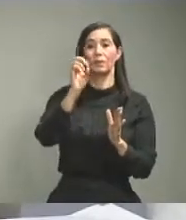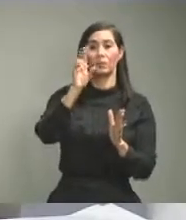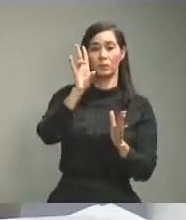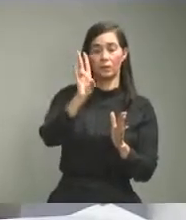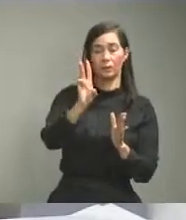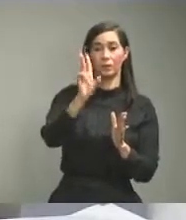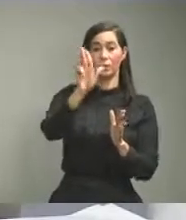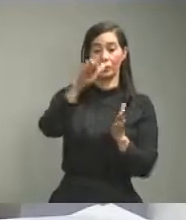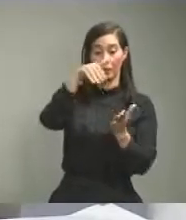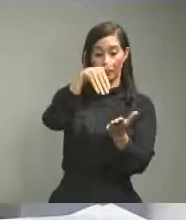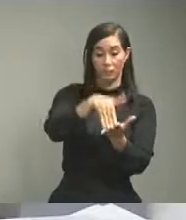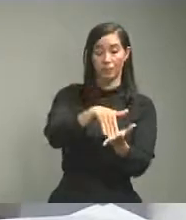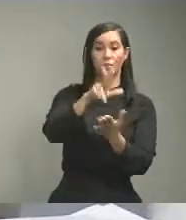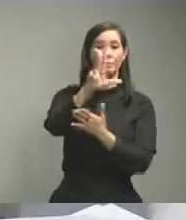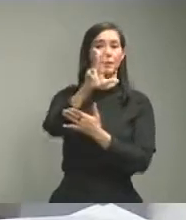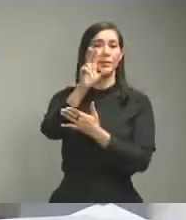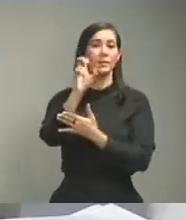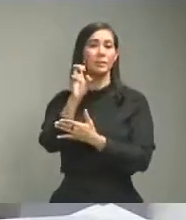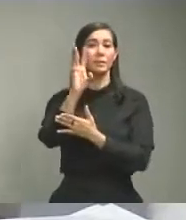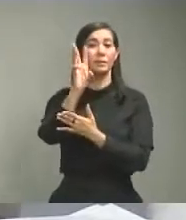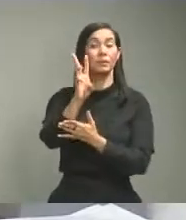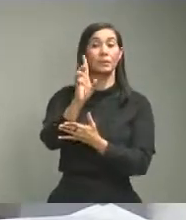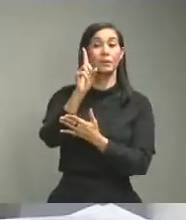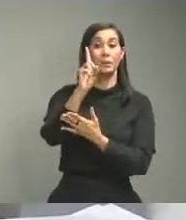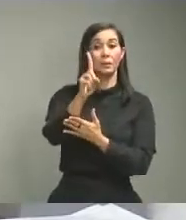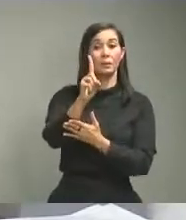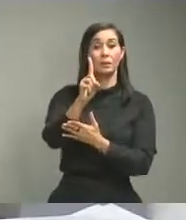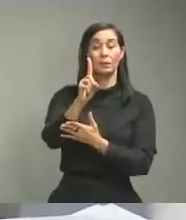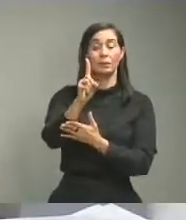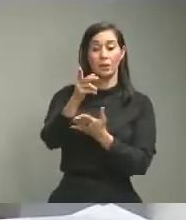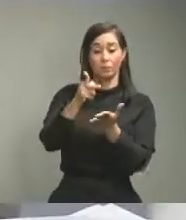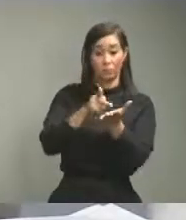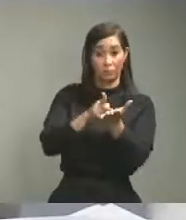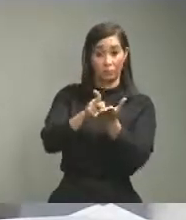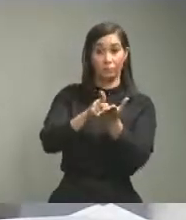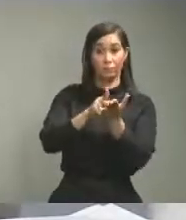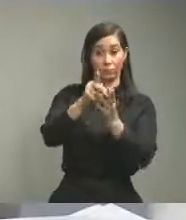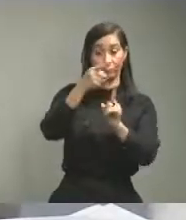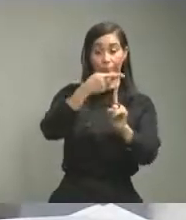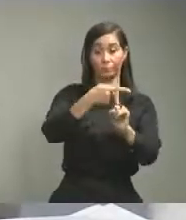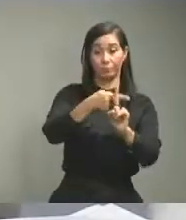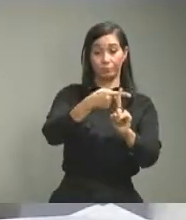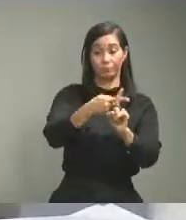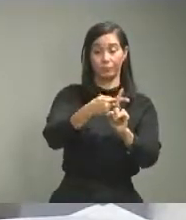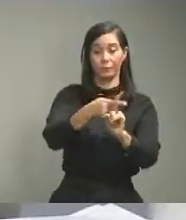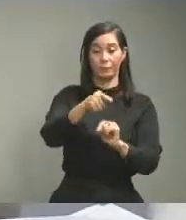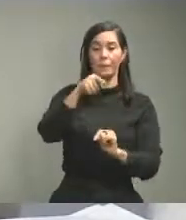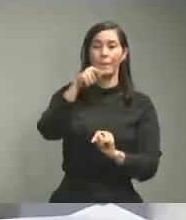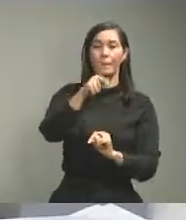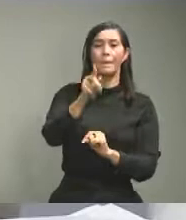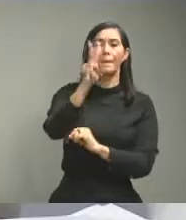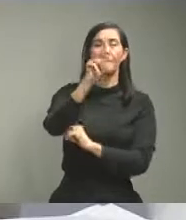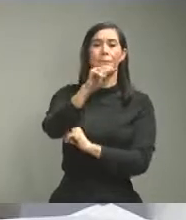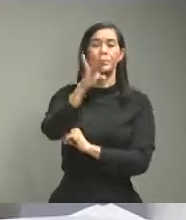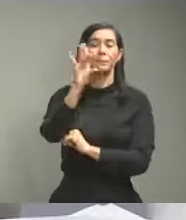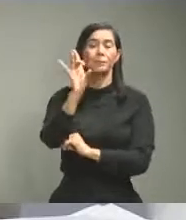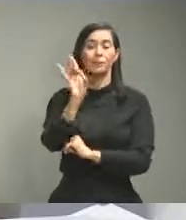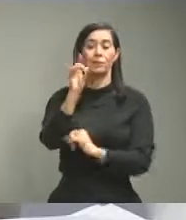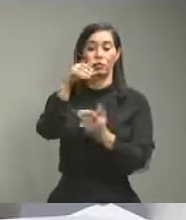.361 casos confirmados De ellos, 28